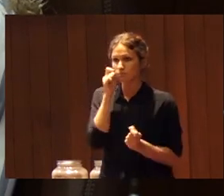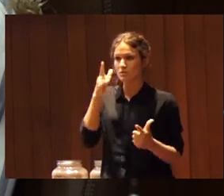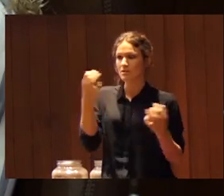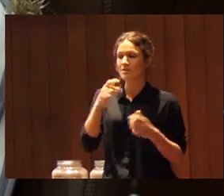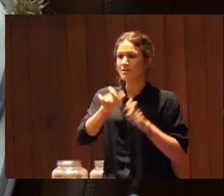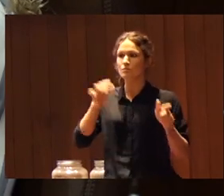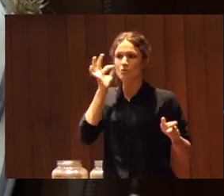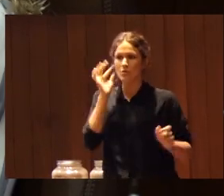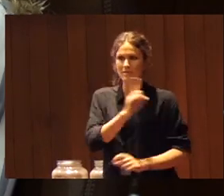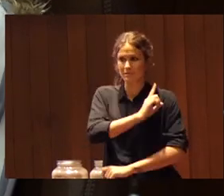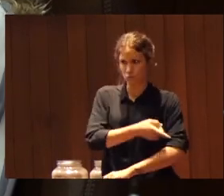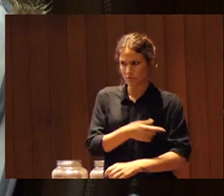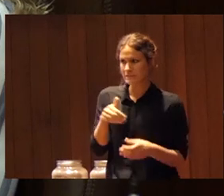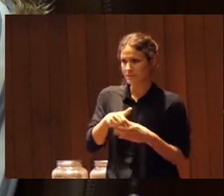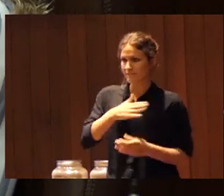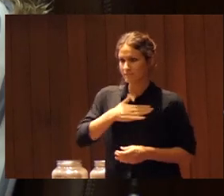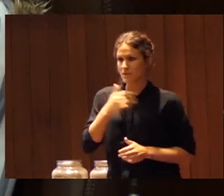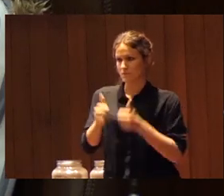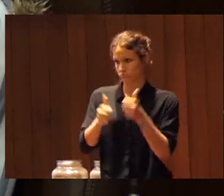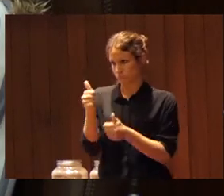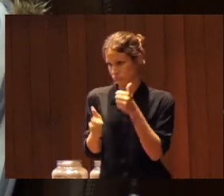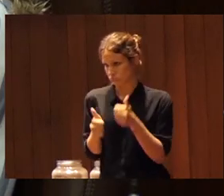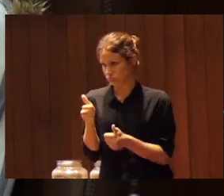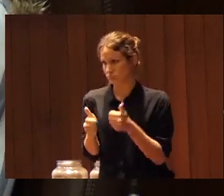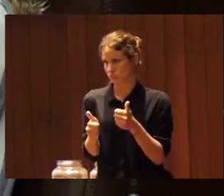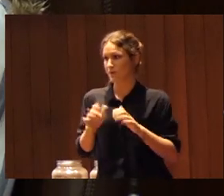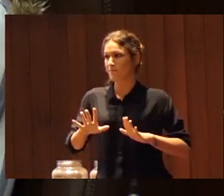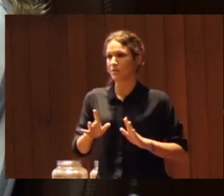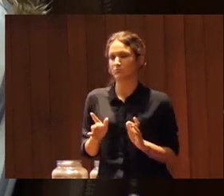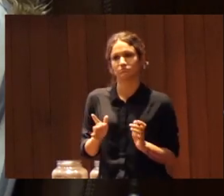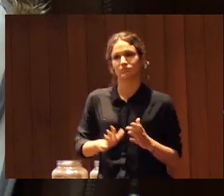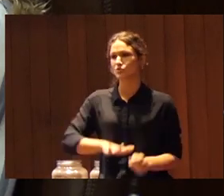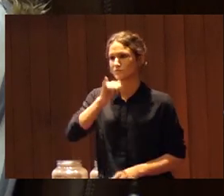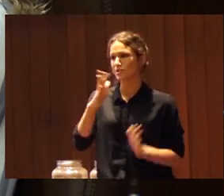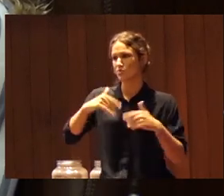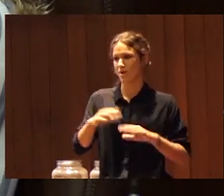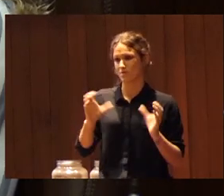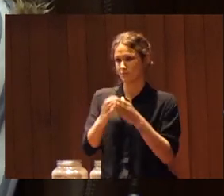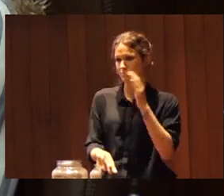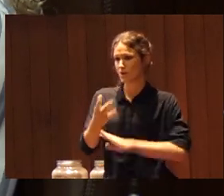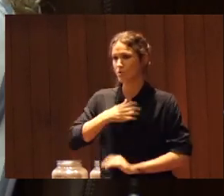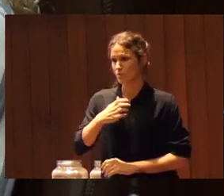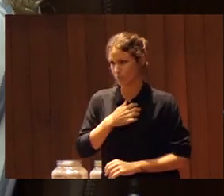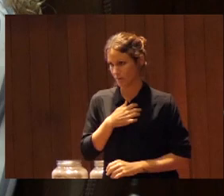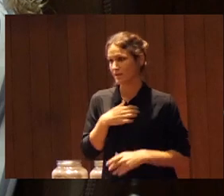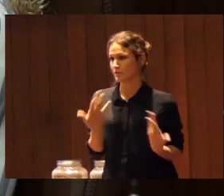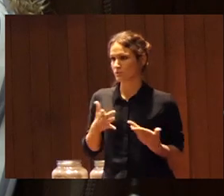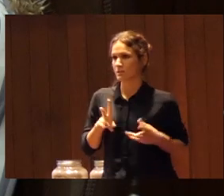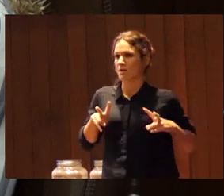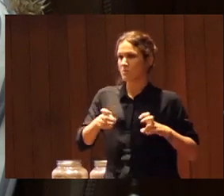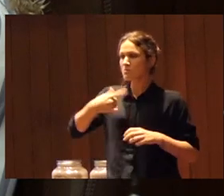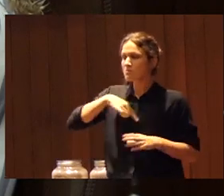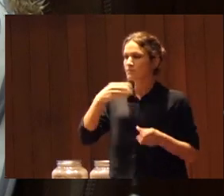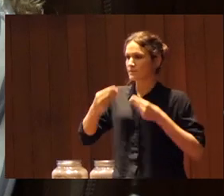deportistas que querían competir pero no tenían el número suficiente para formar equipos en un primer momento hicimos